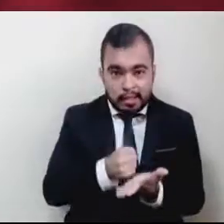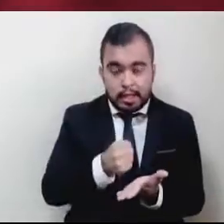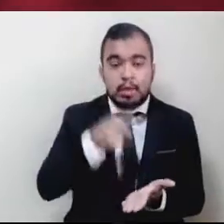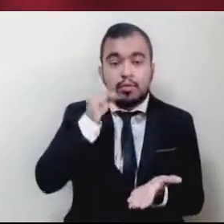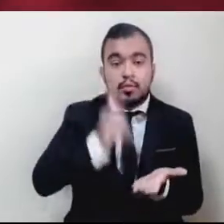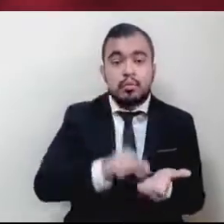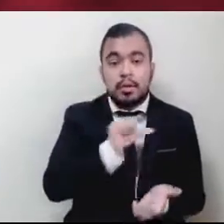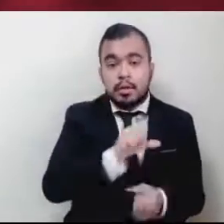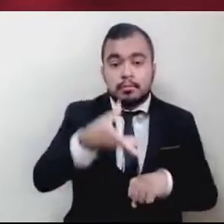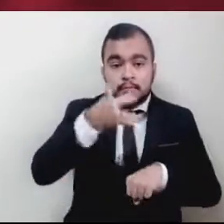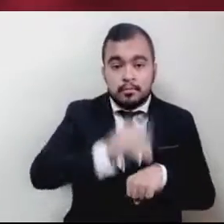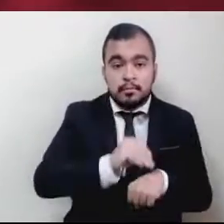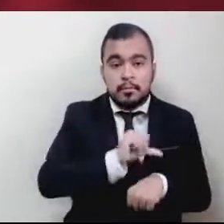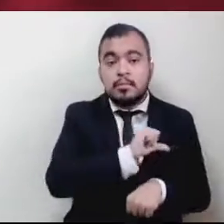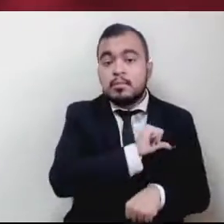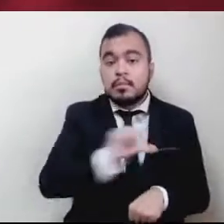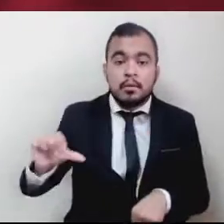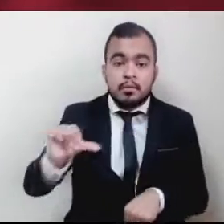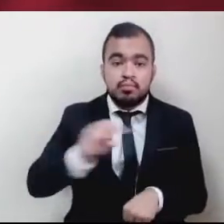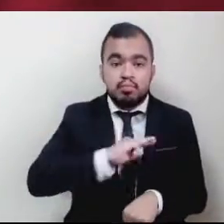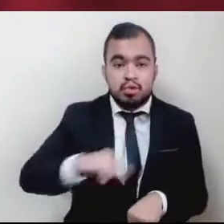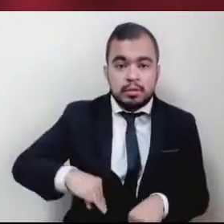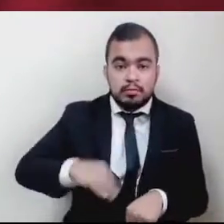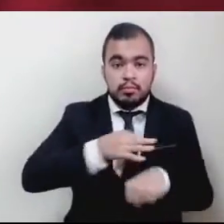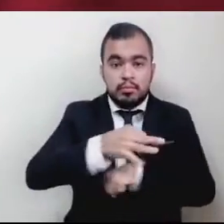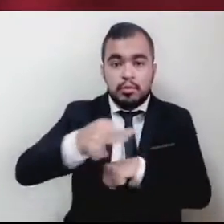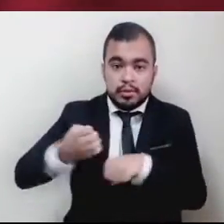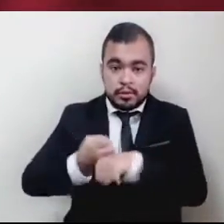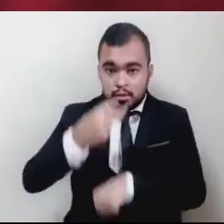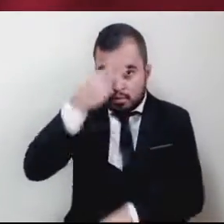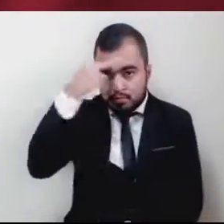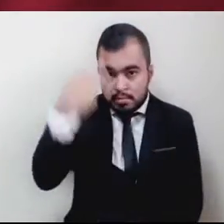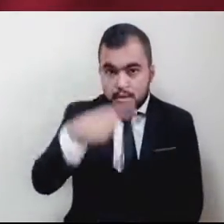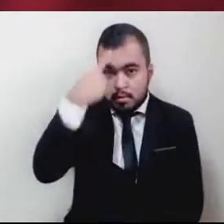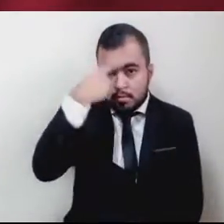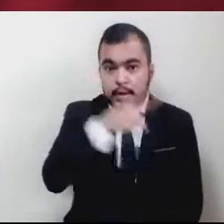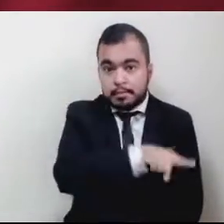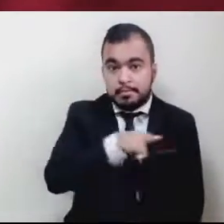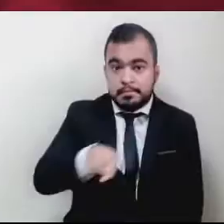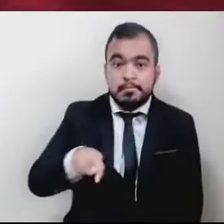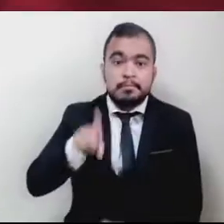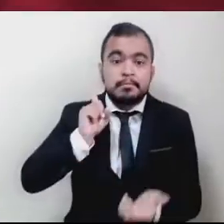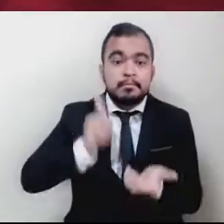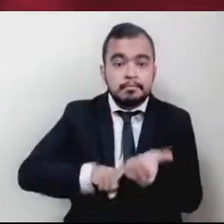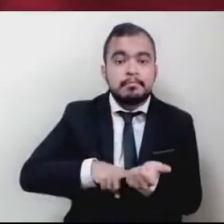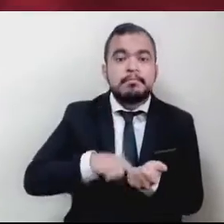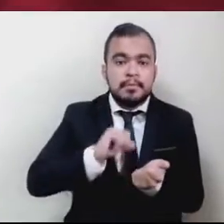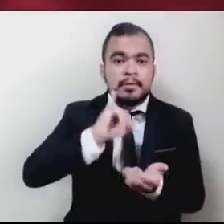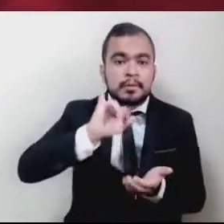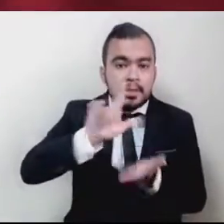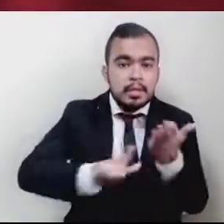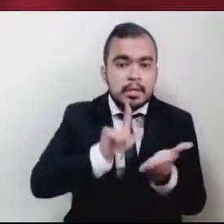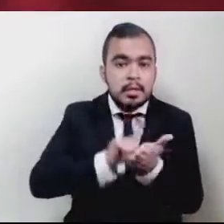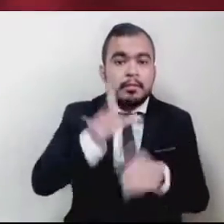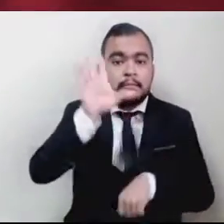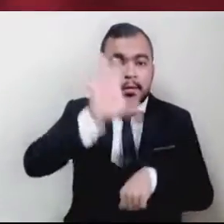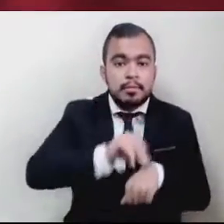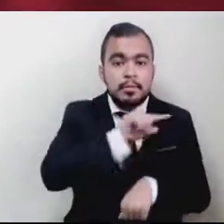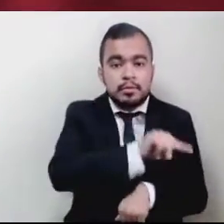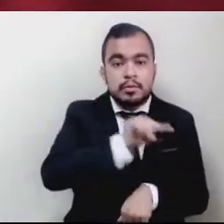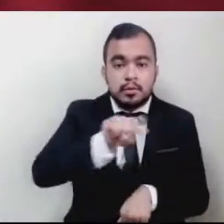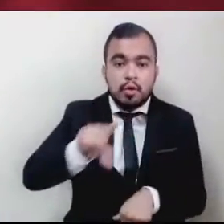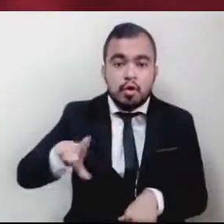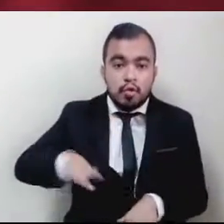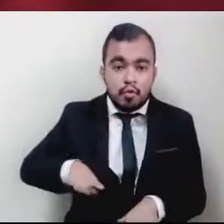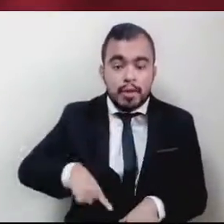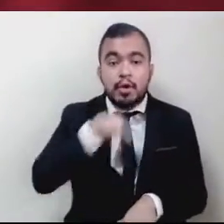municipios del Estado de México para que, por conducto de las personas servidoras públicas legalmente facultadas para tales efectos, gestionen y